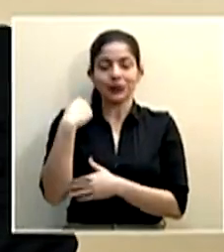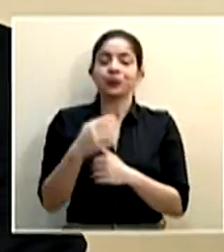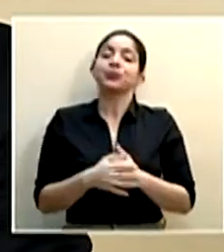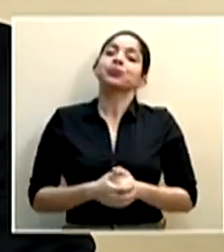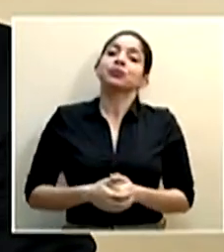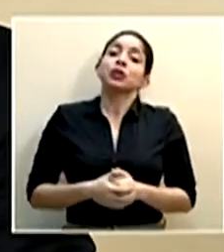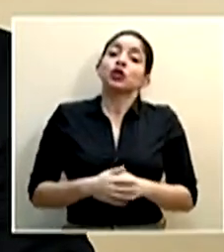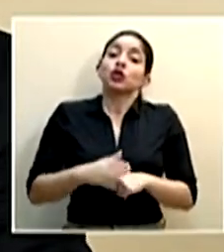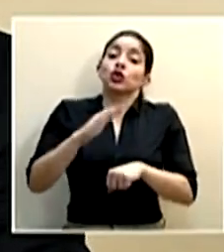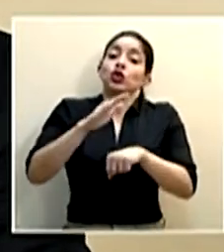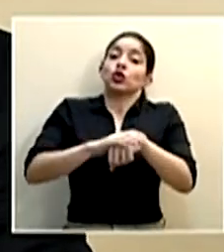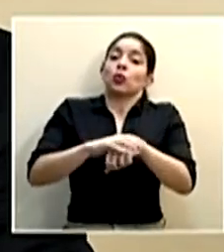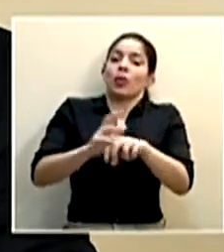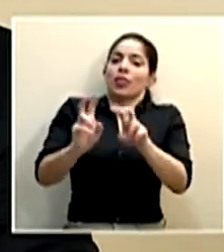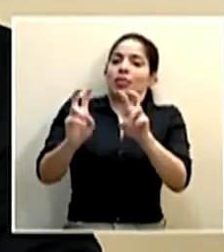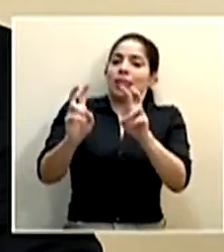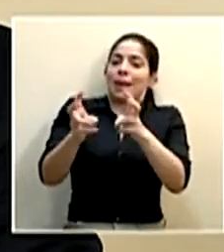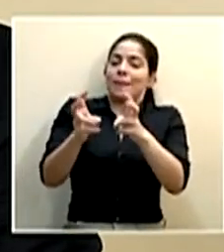Sobre el tema,